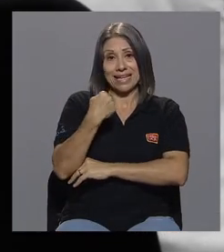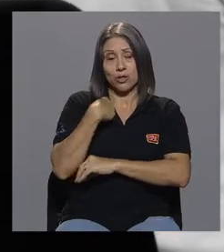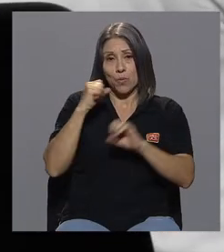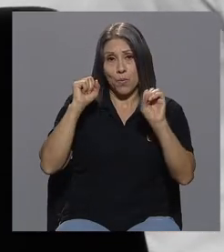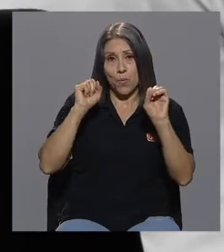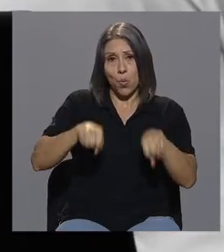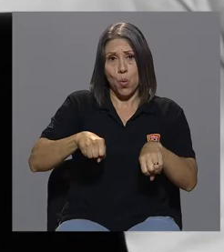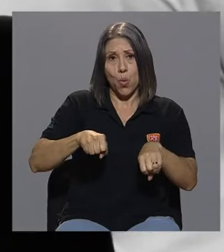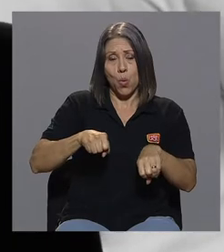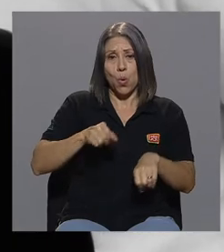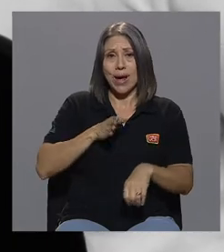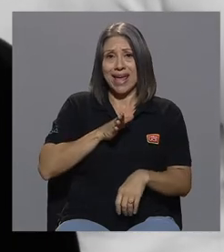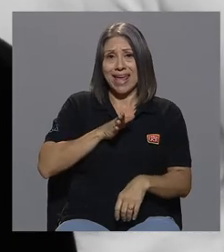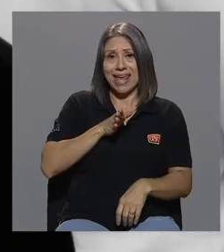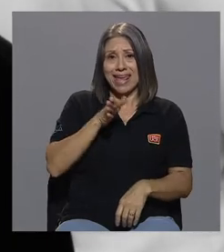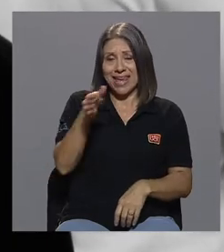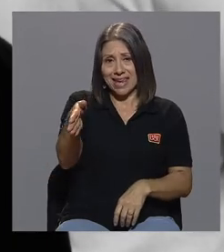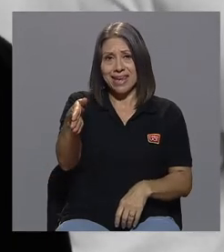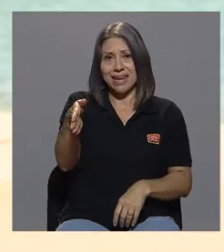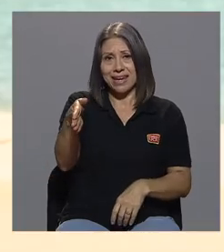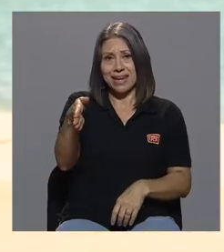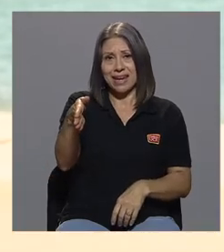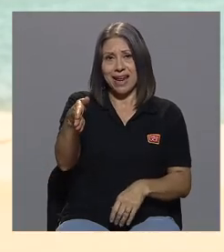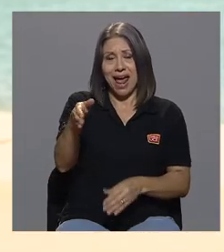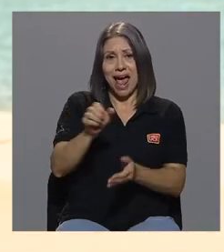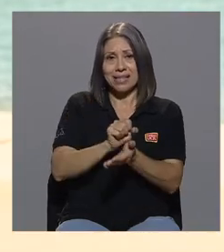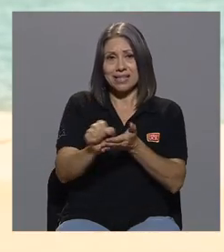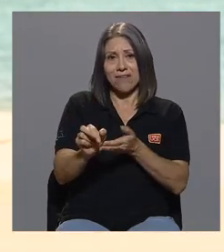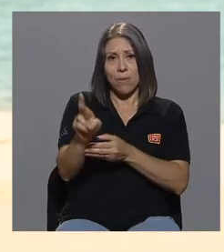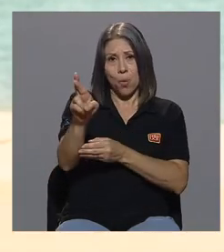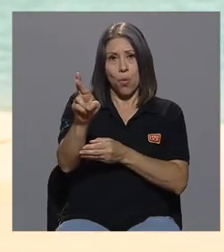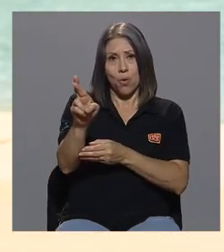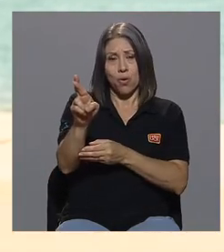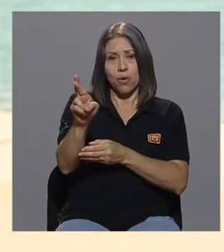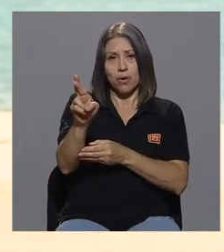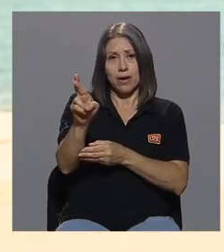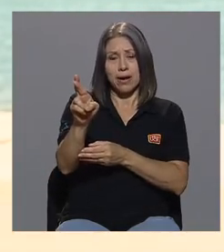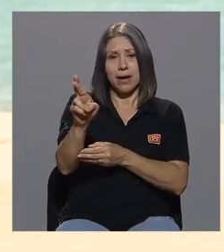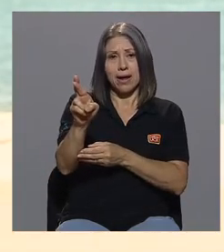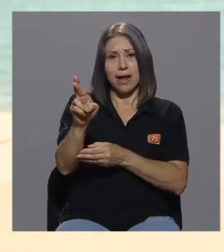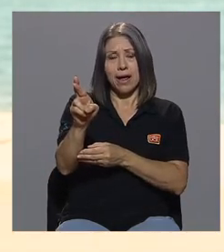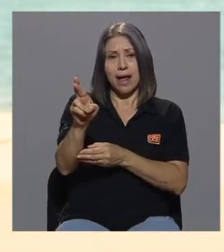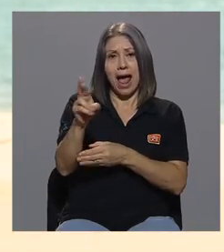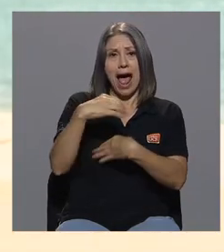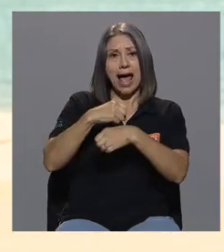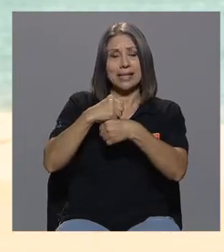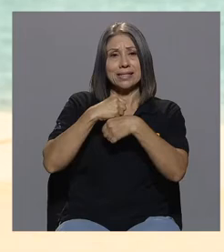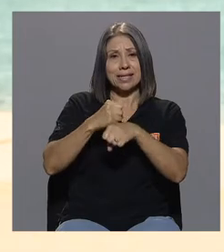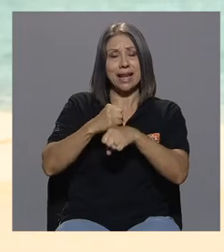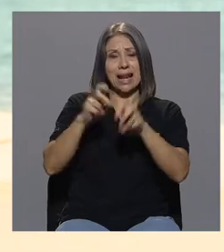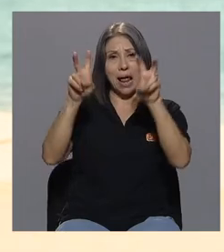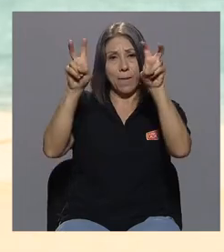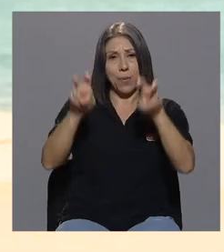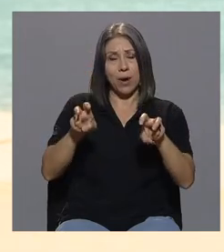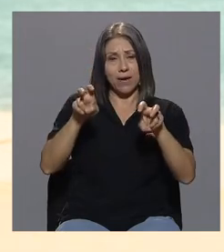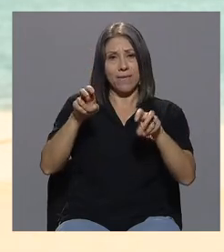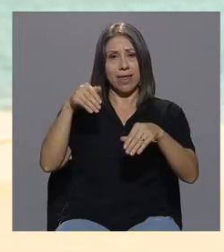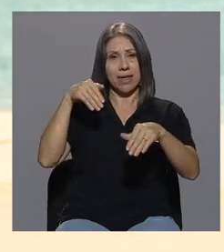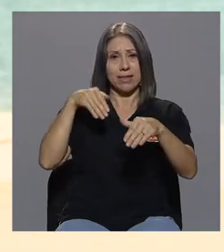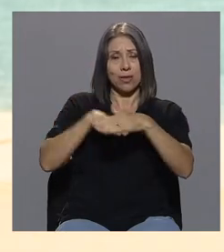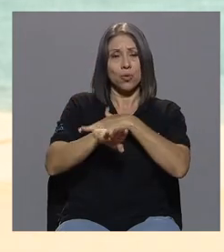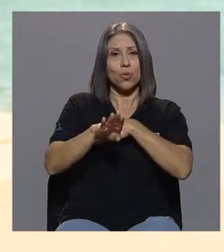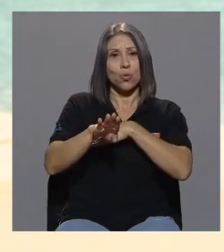hasta San Bramón a hacerme la prueba de aptitud, el